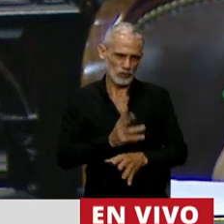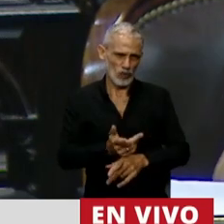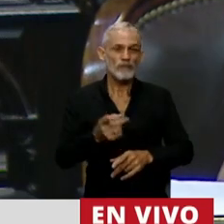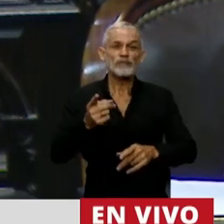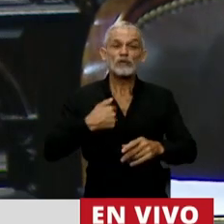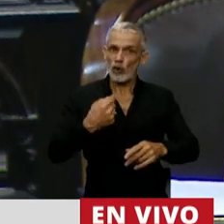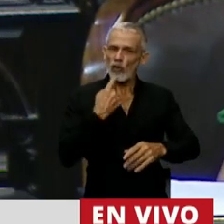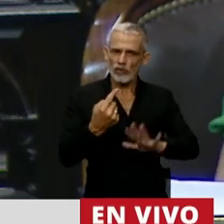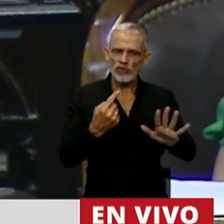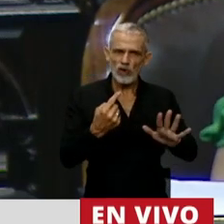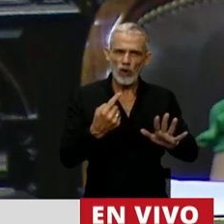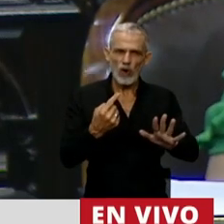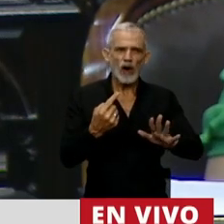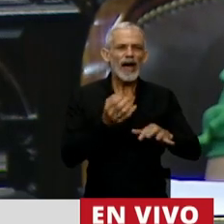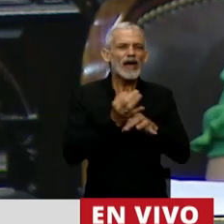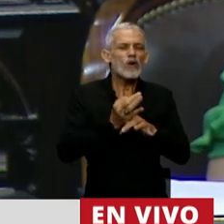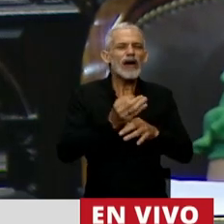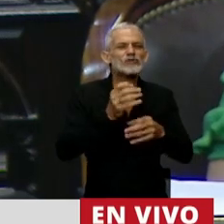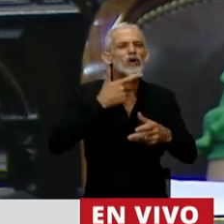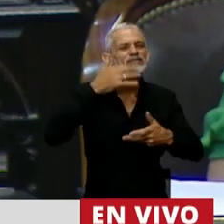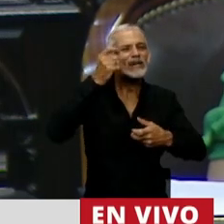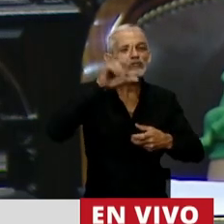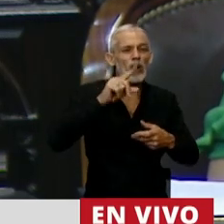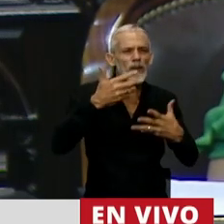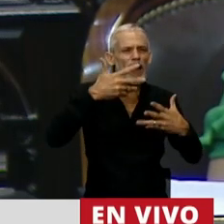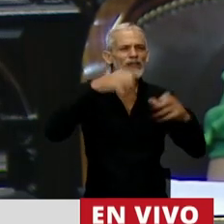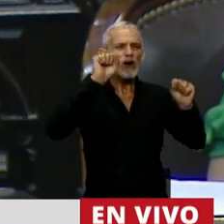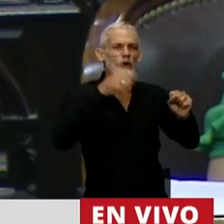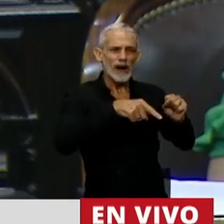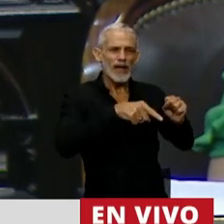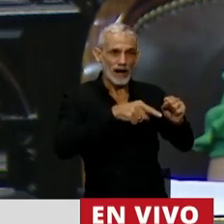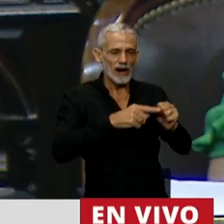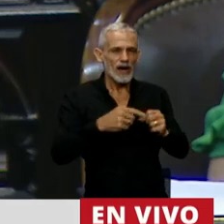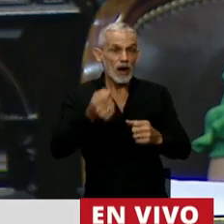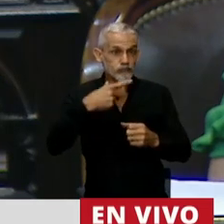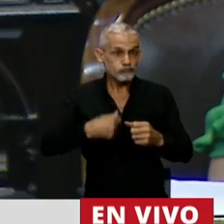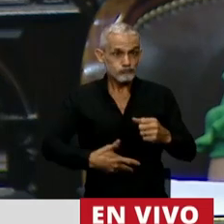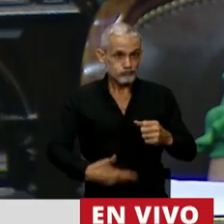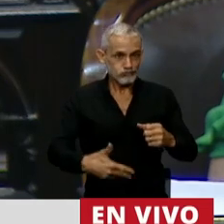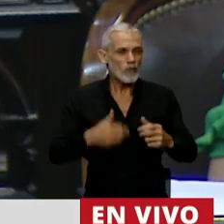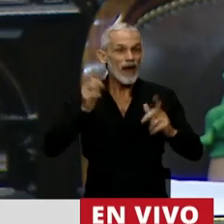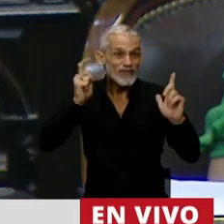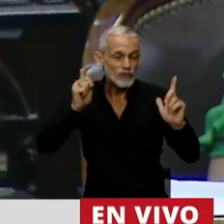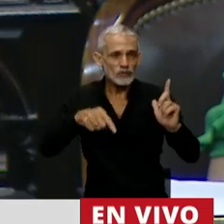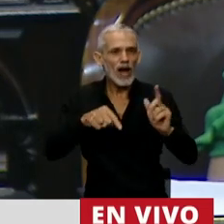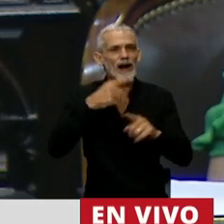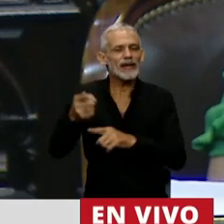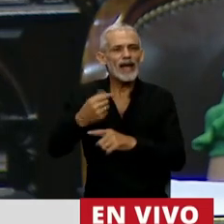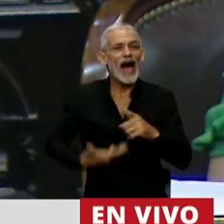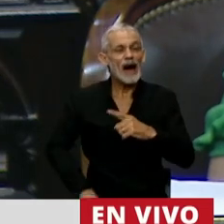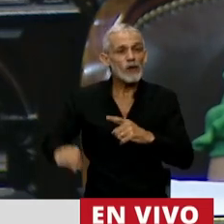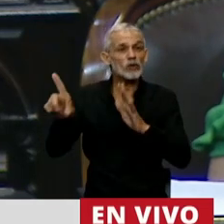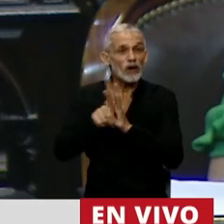Digo educación sexual para descubrir, anticonceptivos para disfrutar y